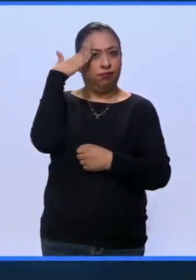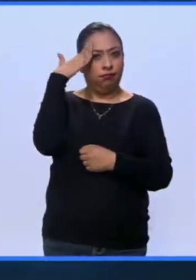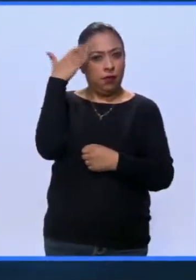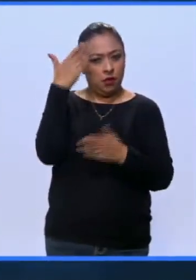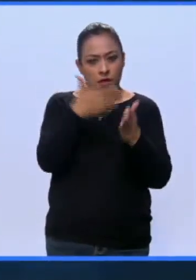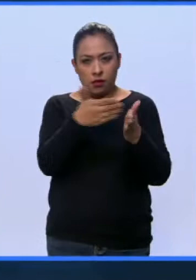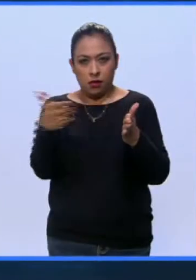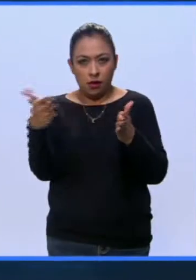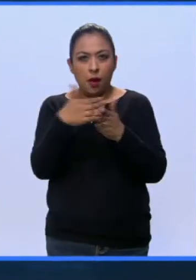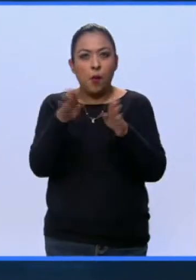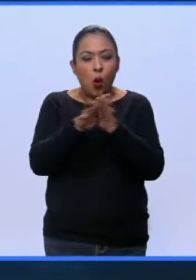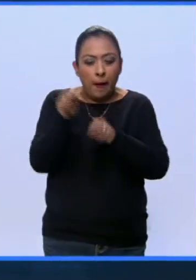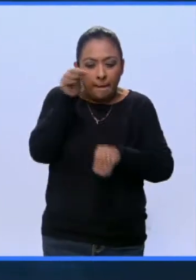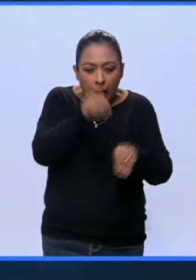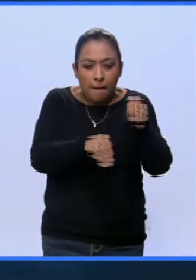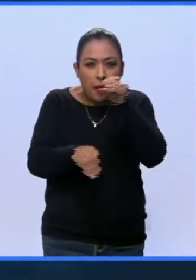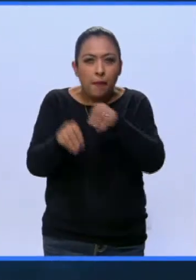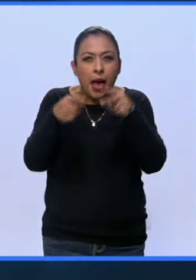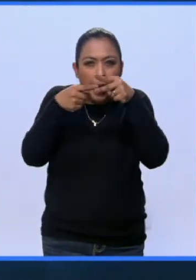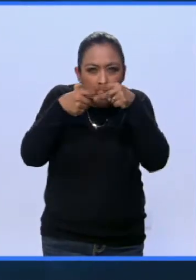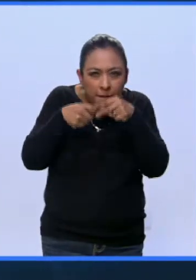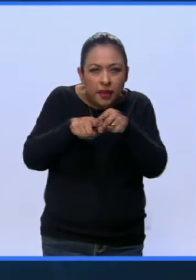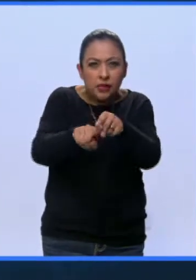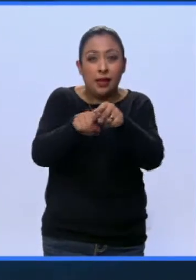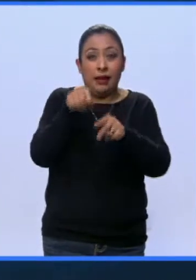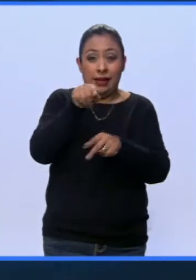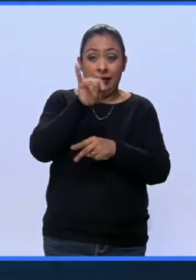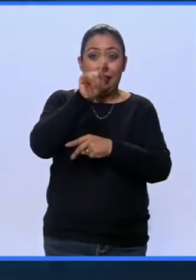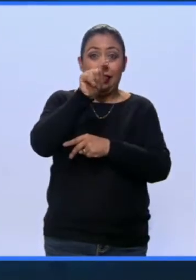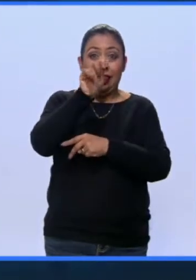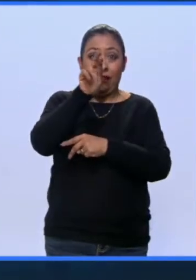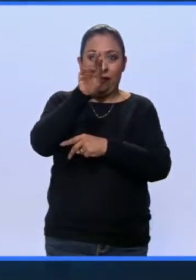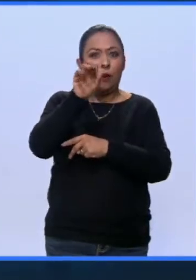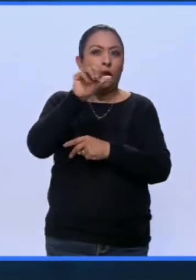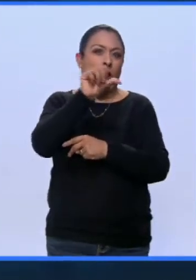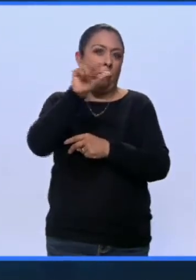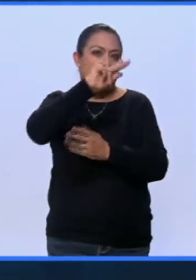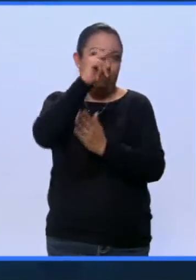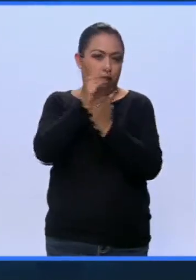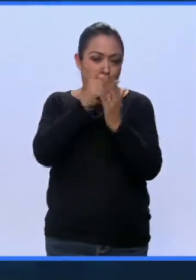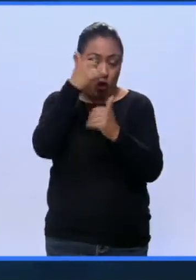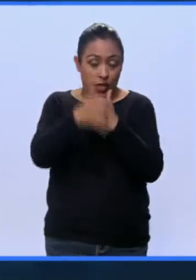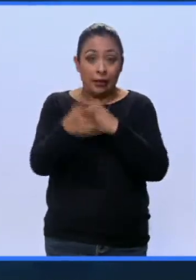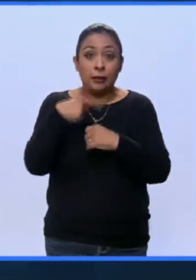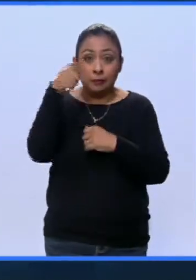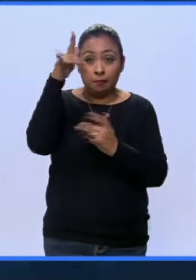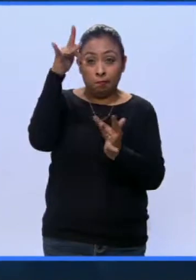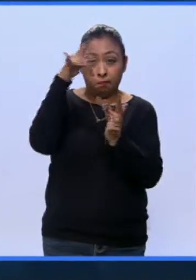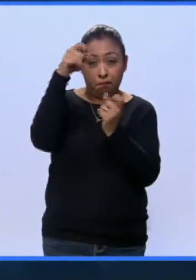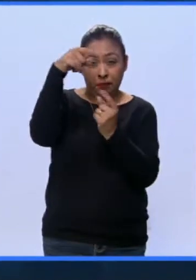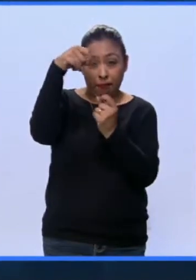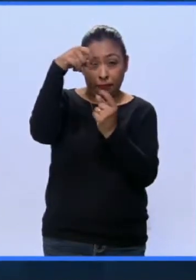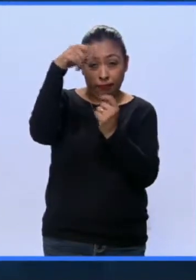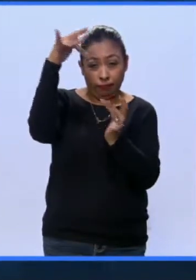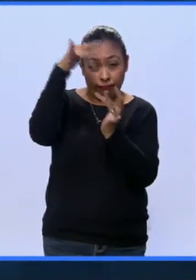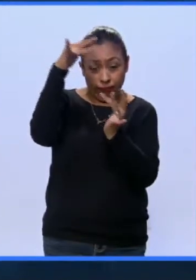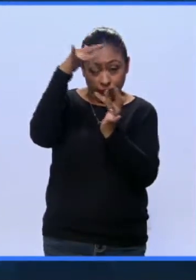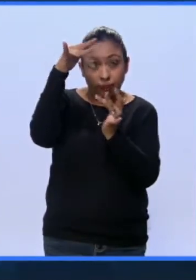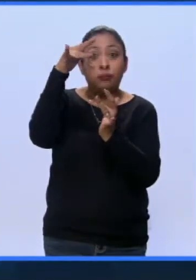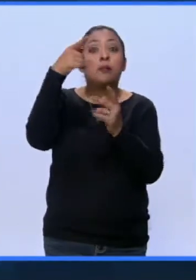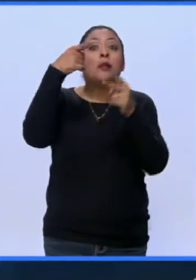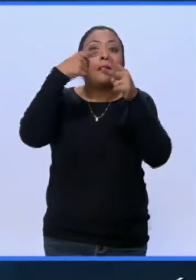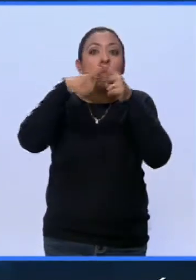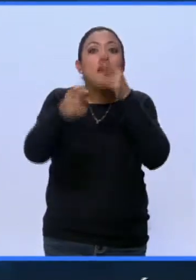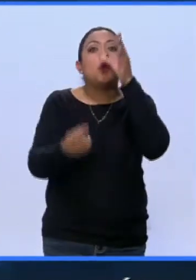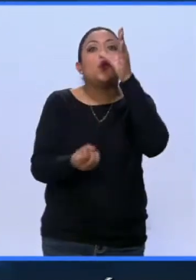edificación y puesta en marcha de los grandes interferómetros del proyecto. Estas señales desde los confines del cosmos abren una